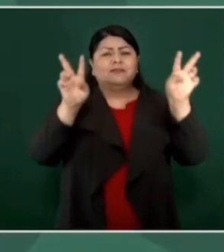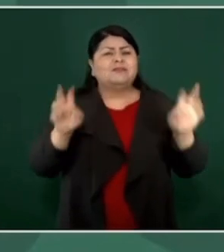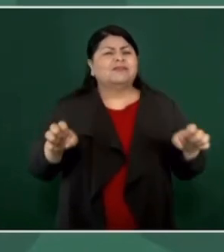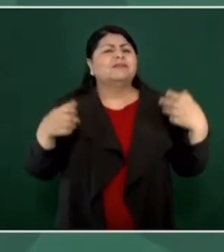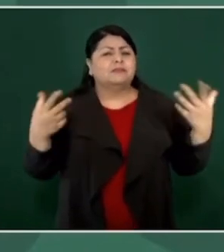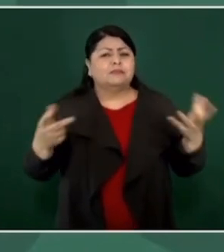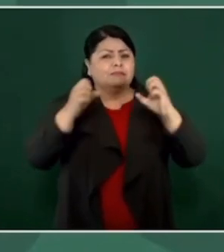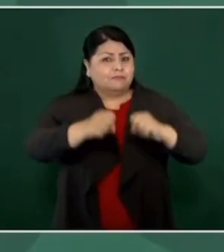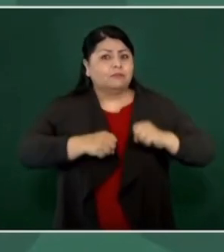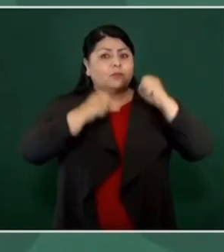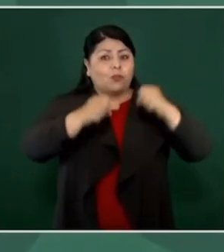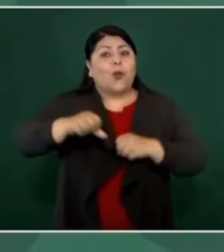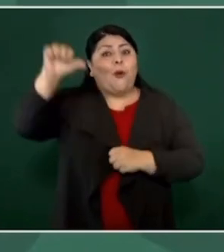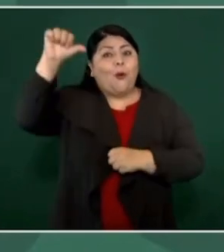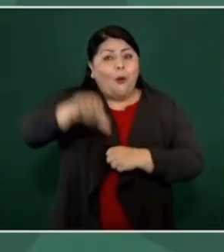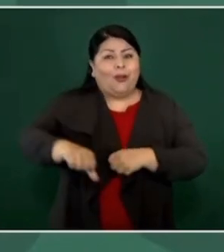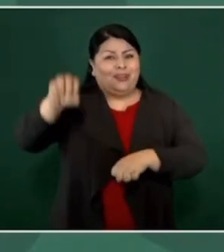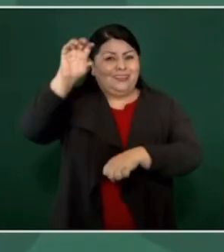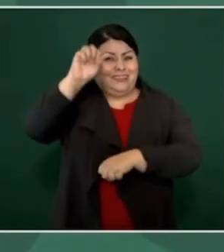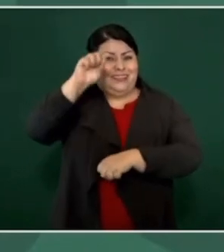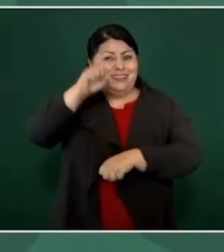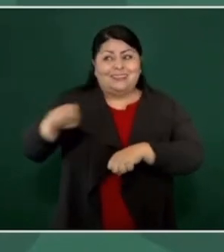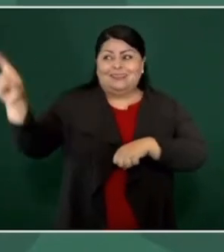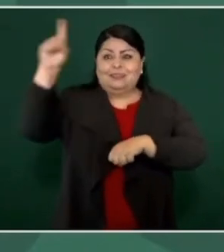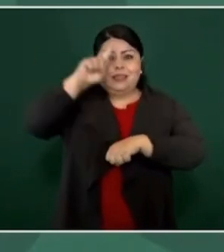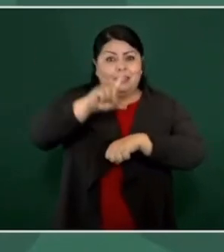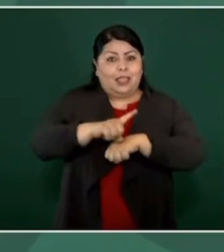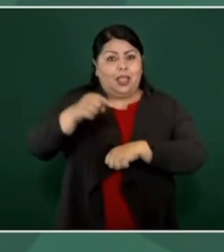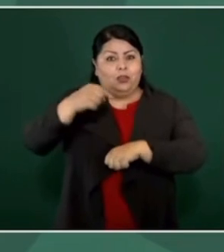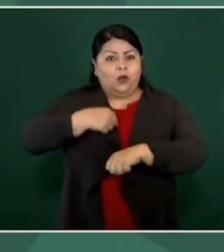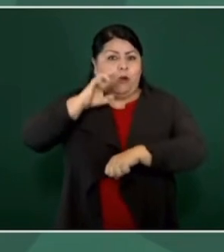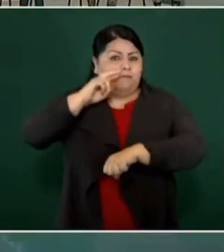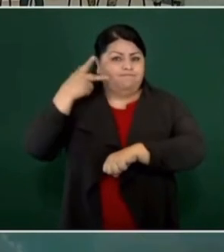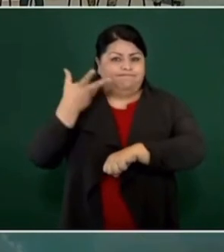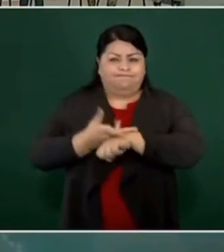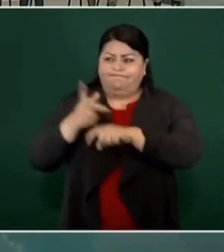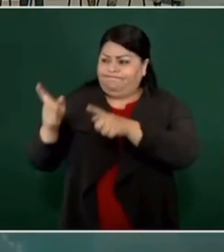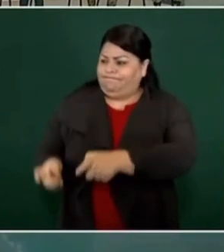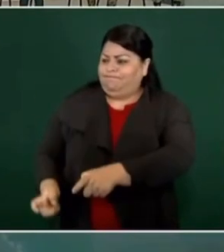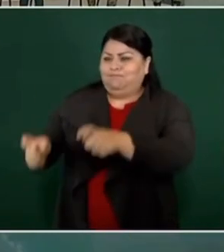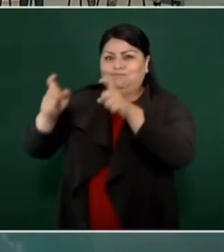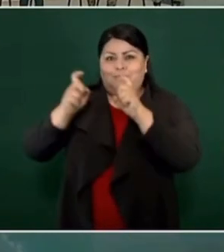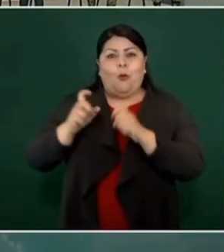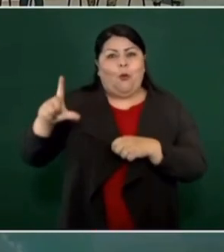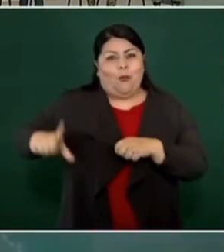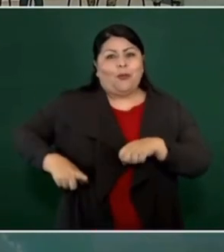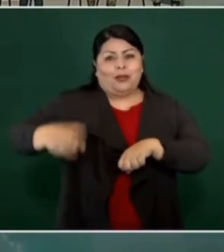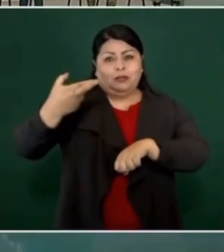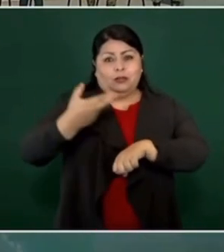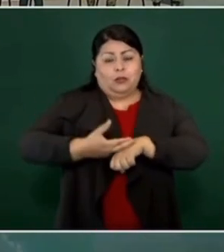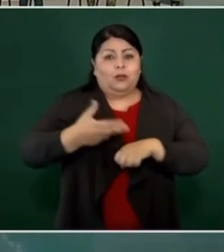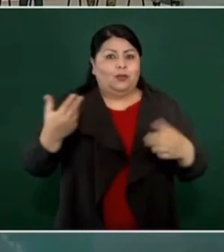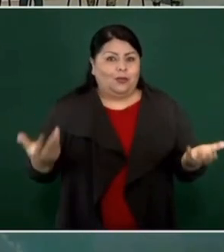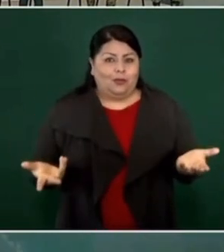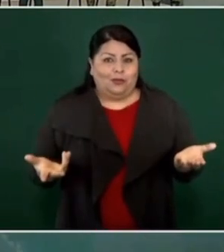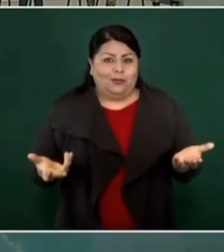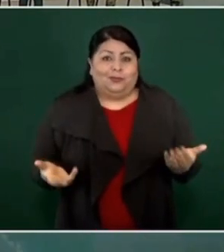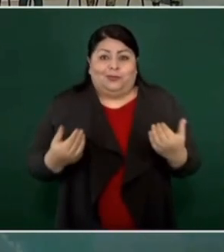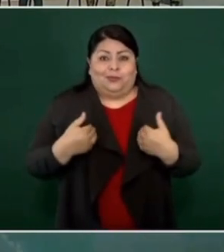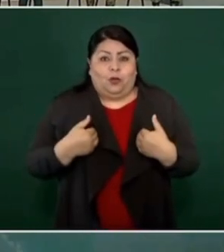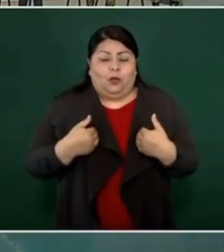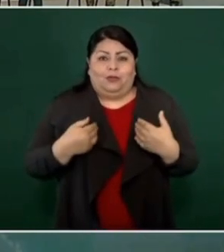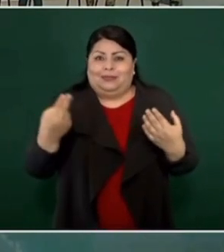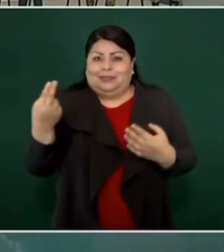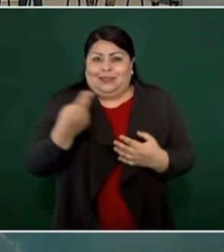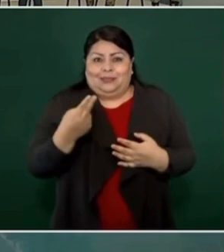hoy se cumplen 60 días de que asumí la responsabilidad y no puedo dejar de mencionar